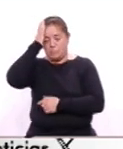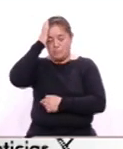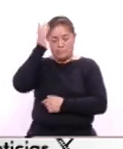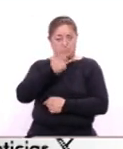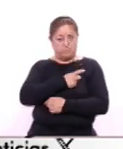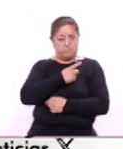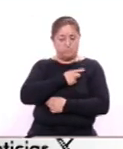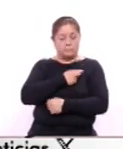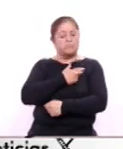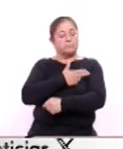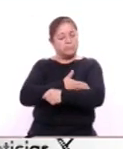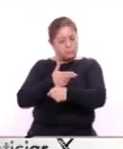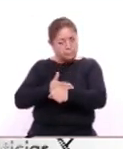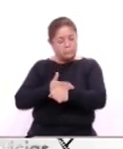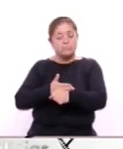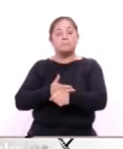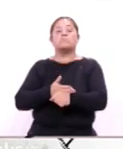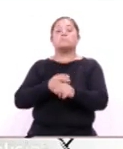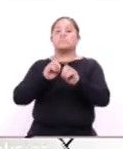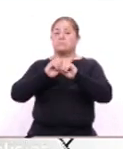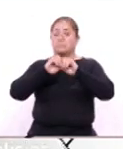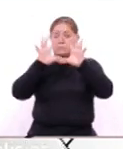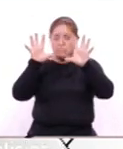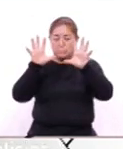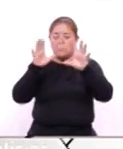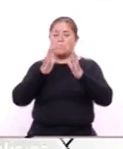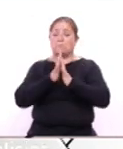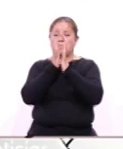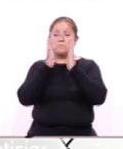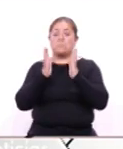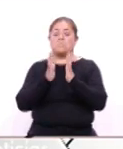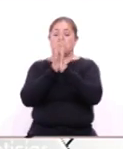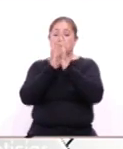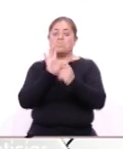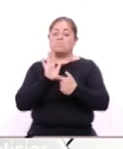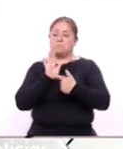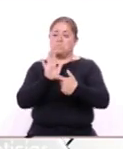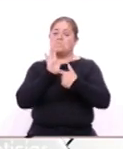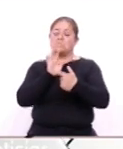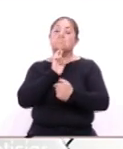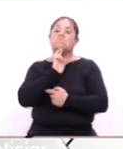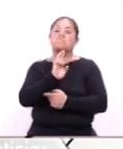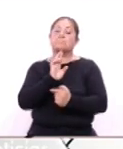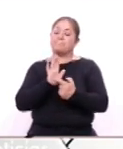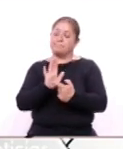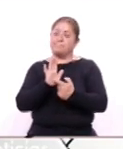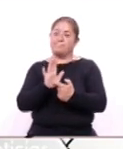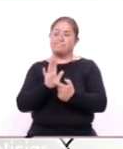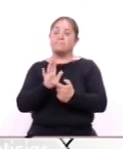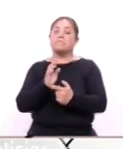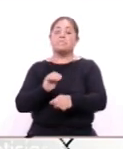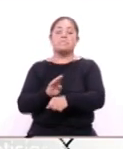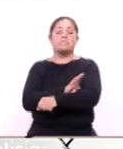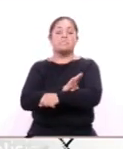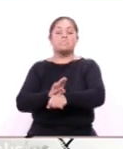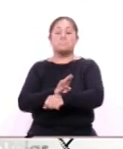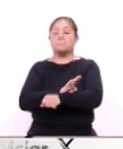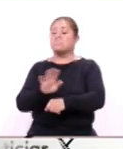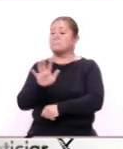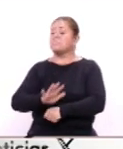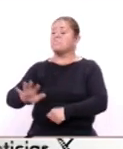legalidad transparencia participación y rendición de cuentas por el bienestar de la ciudadanía